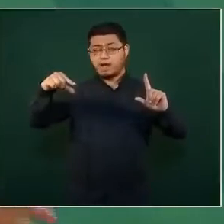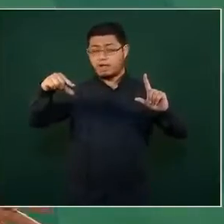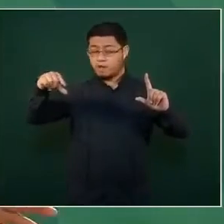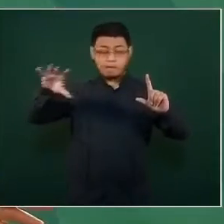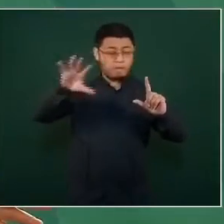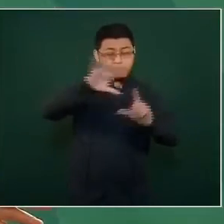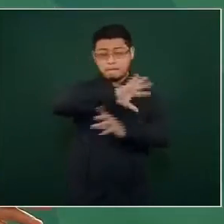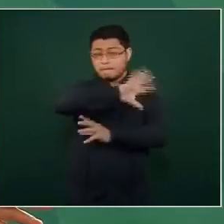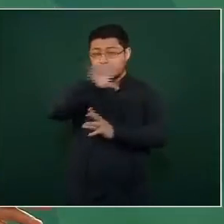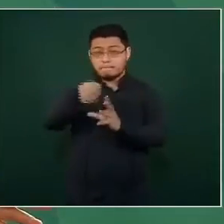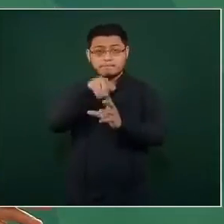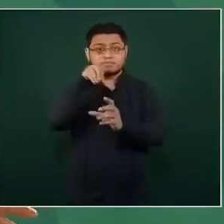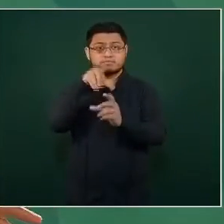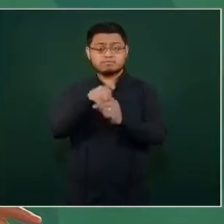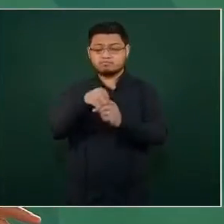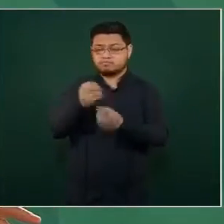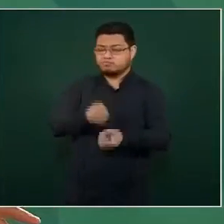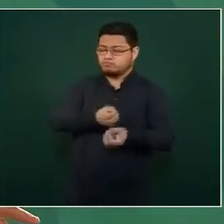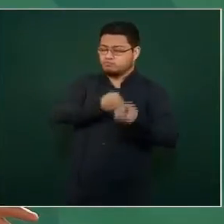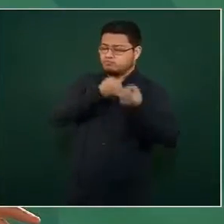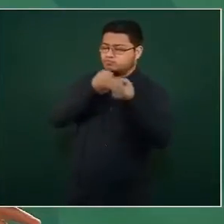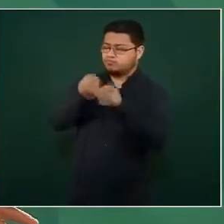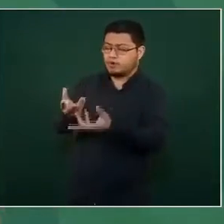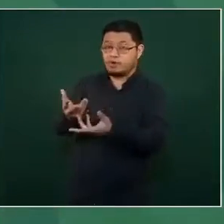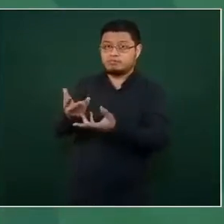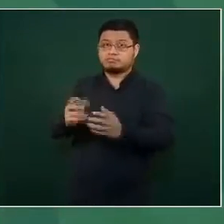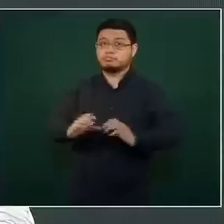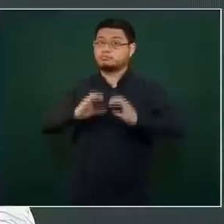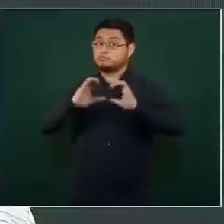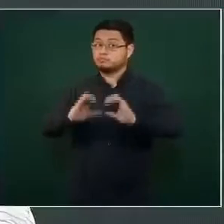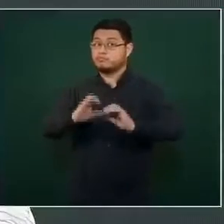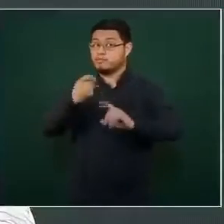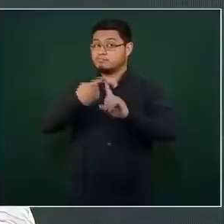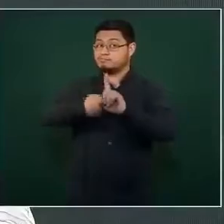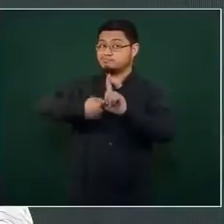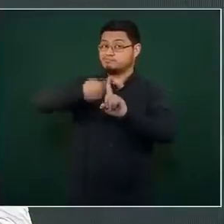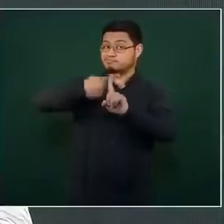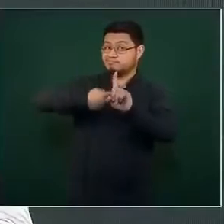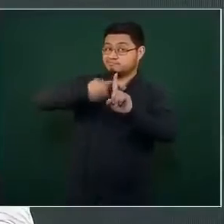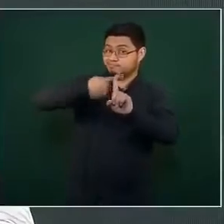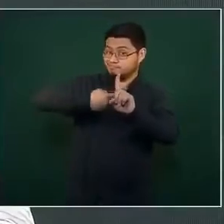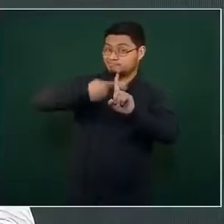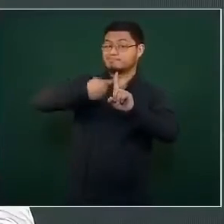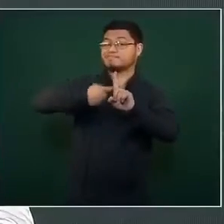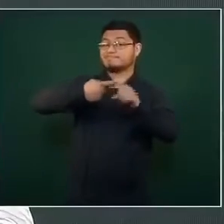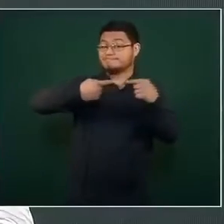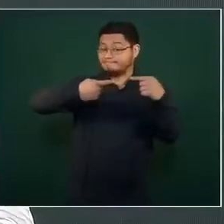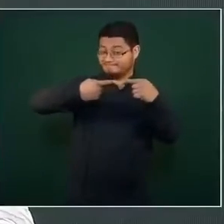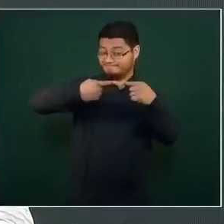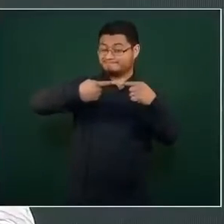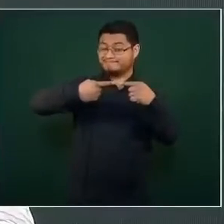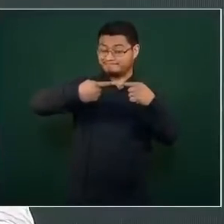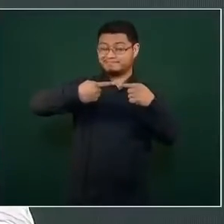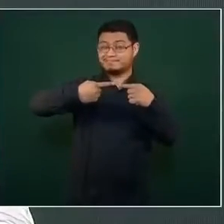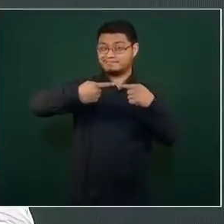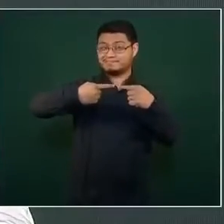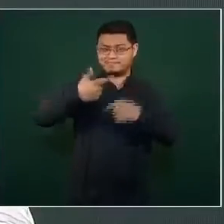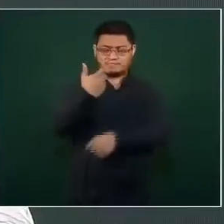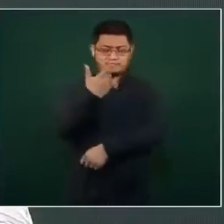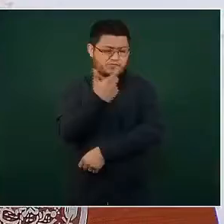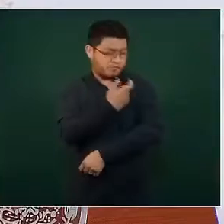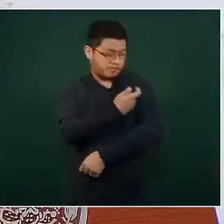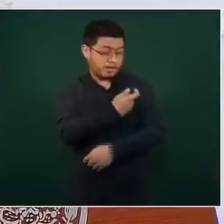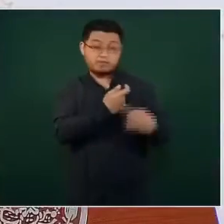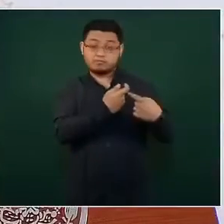además cuidando la temperatura, porque son vacunas que